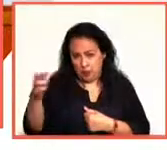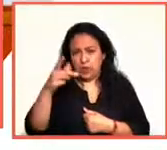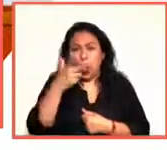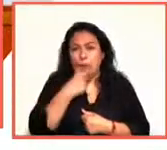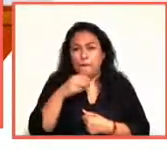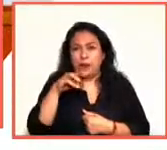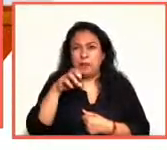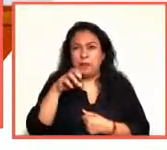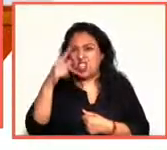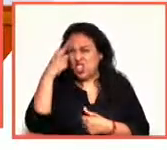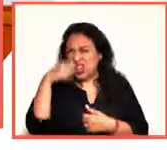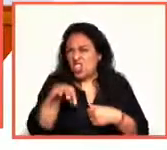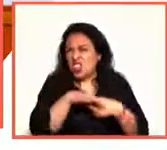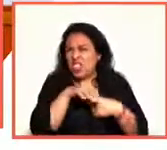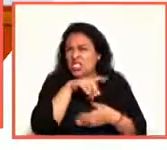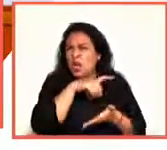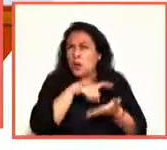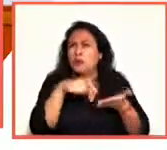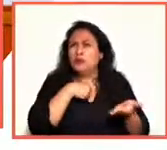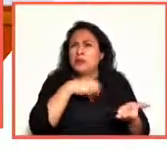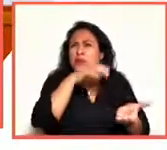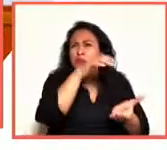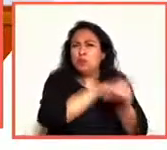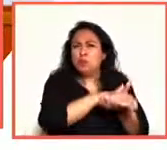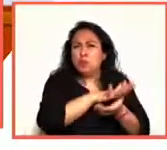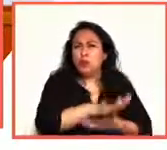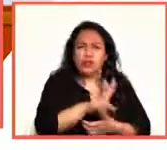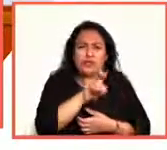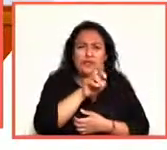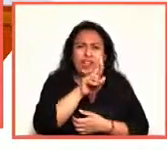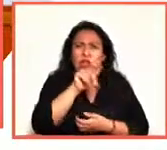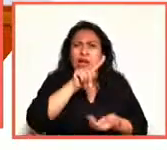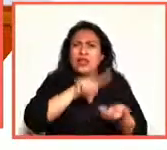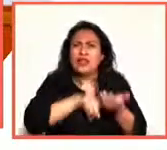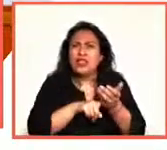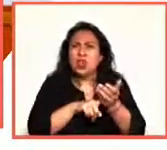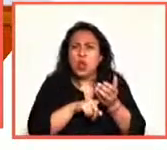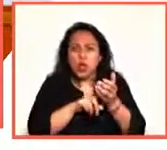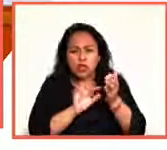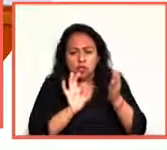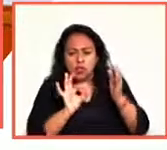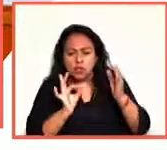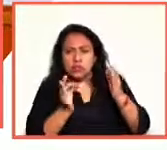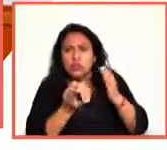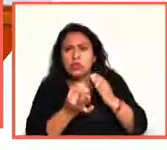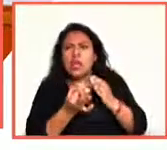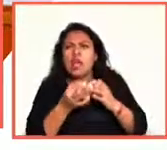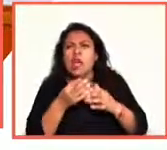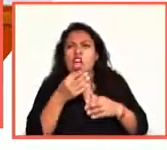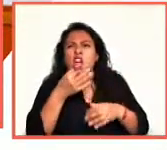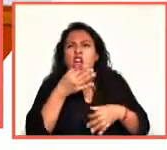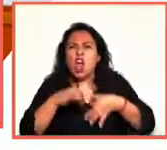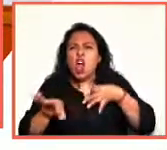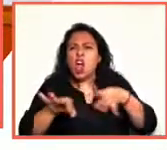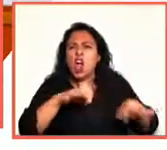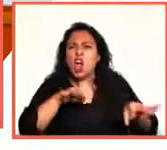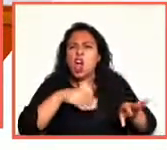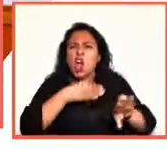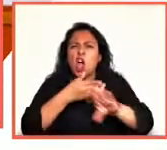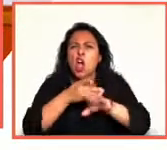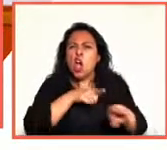Creo que esa taza la compró mi esposa Verónica. Está rodeada, está grabada con insultos de Shakespeare.